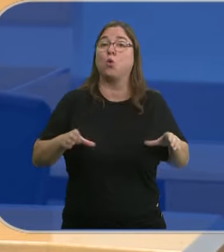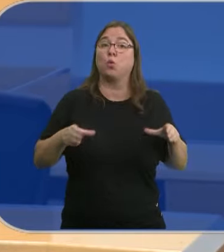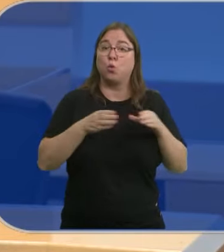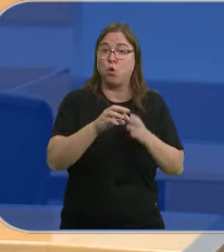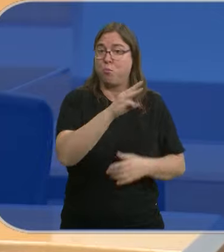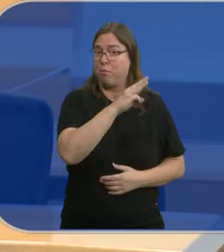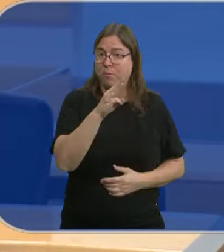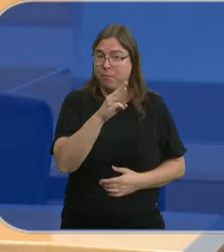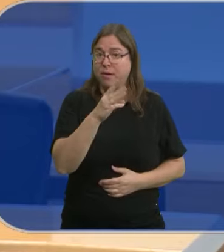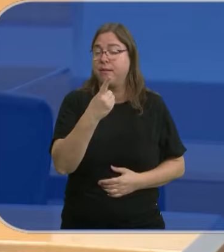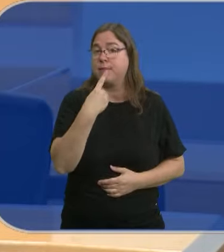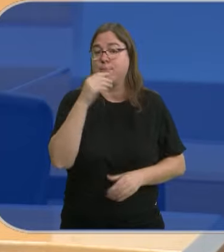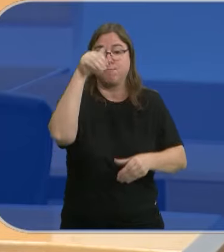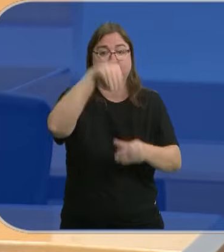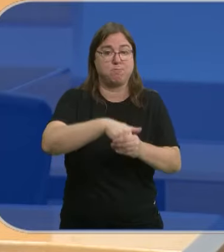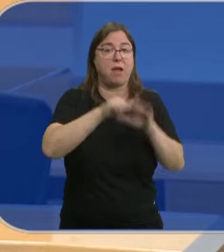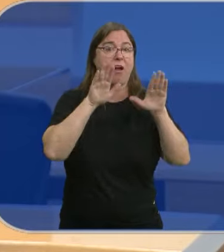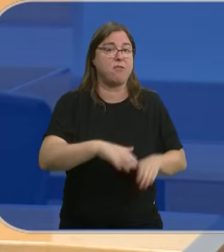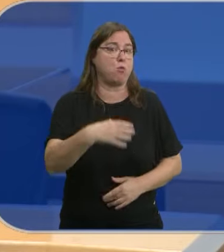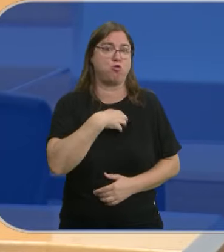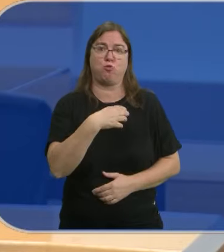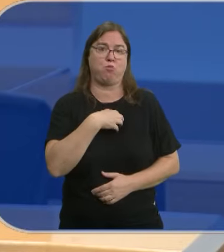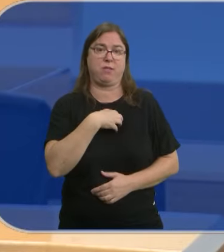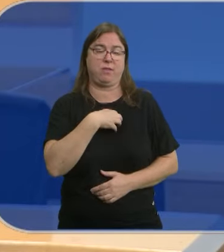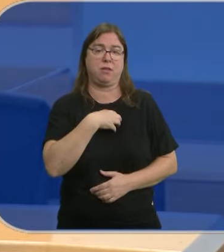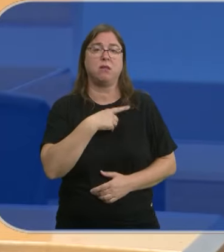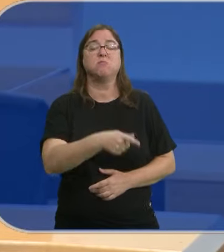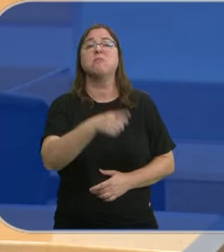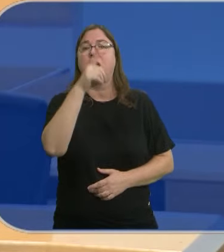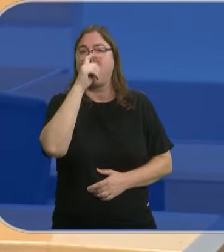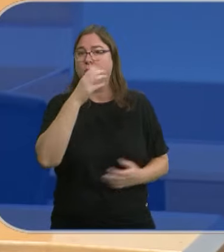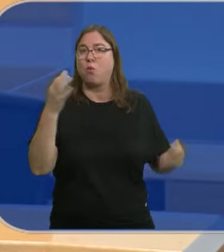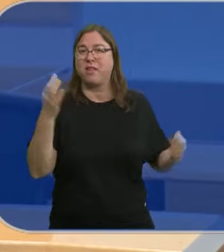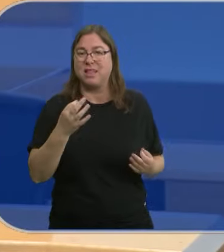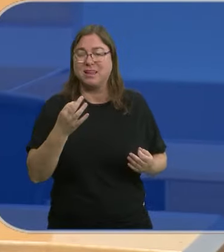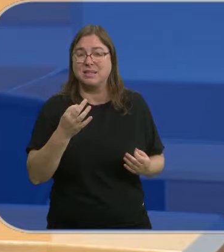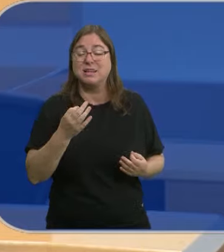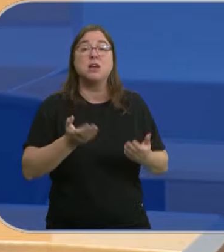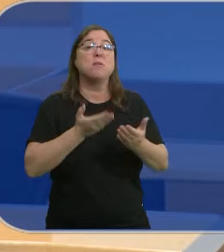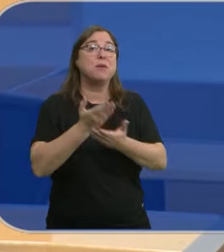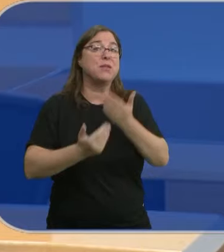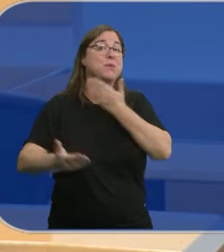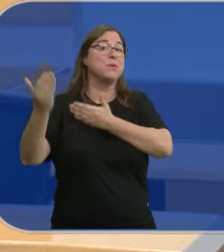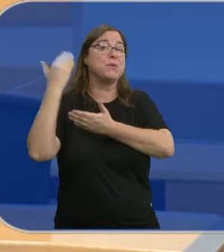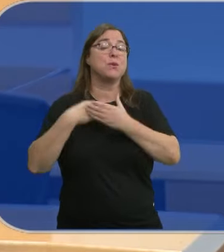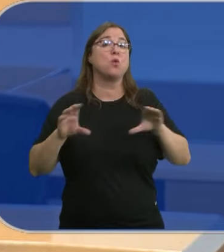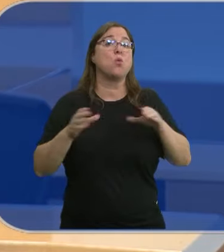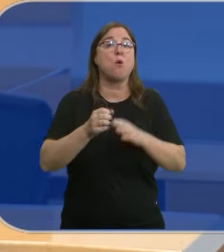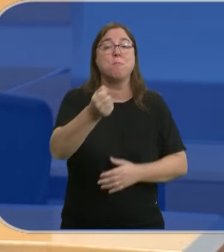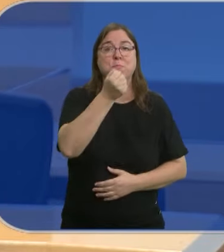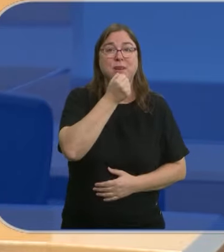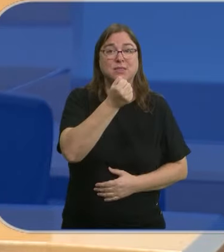Grupo Parlamentario Popular no puede votar a favor. Ese informe ha recordado el portavoz de la Junta. Lo pidió en su día el Partido